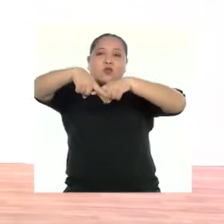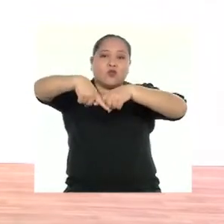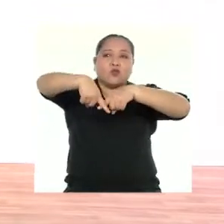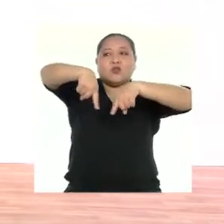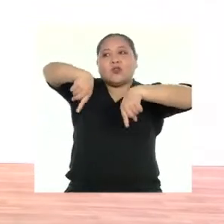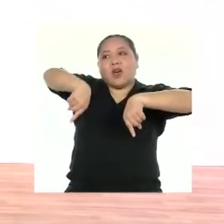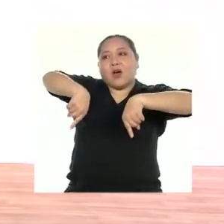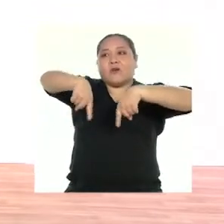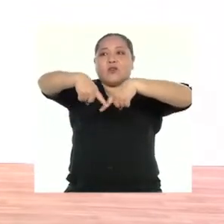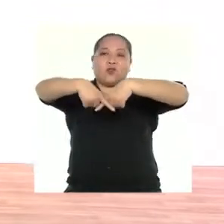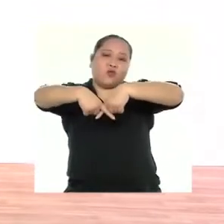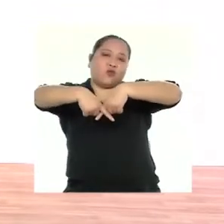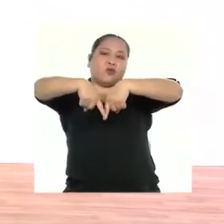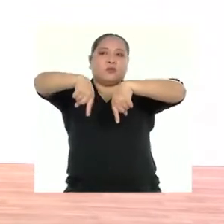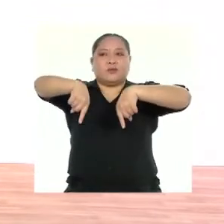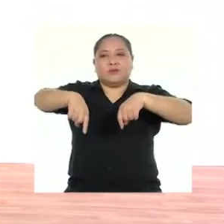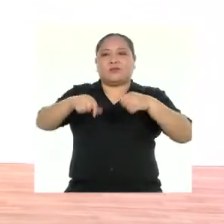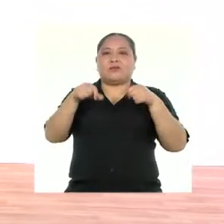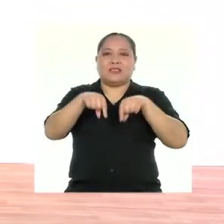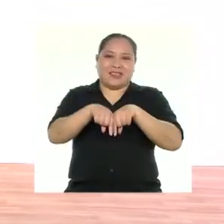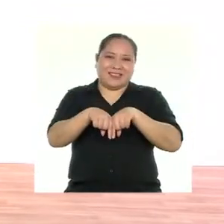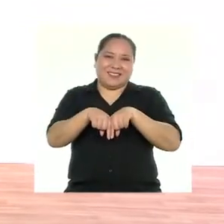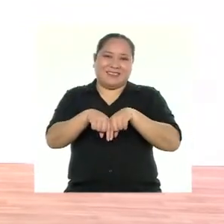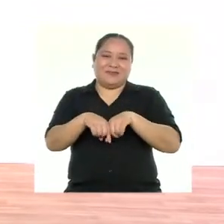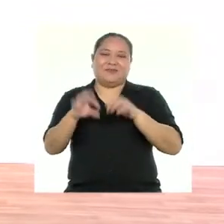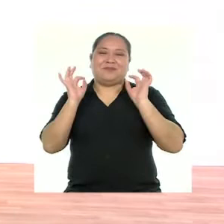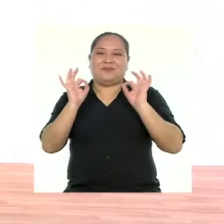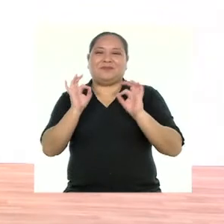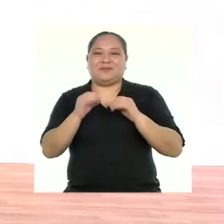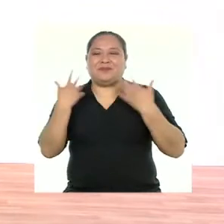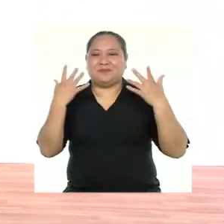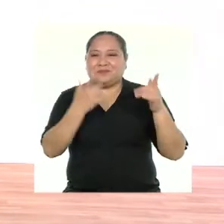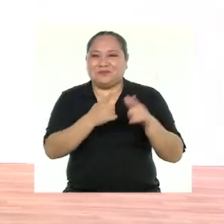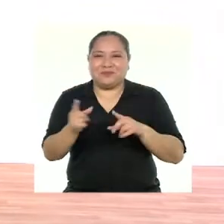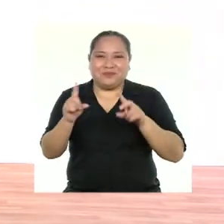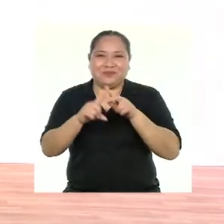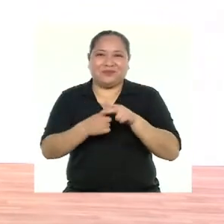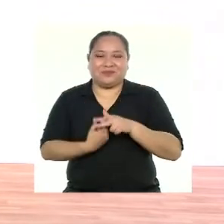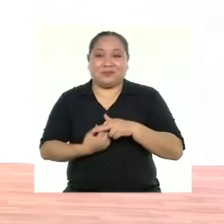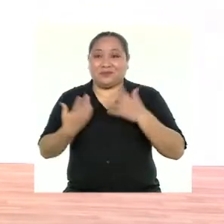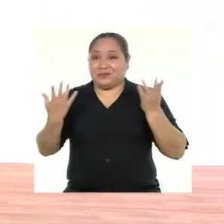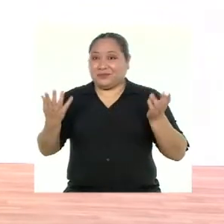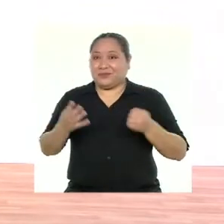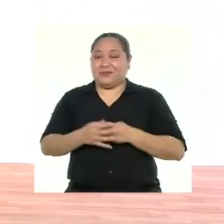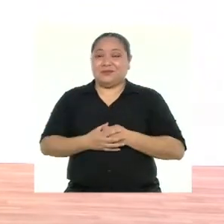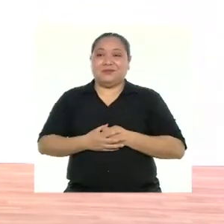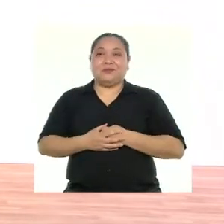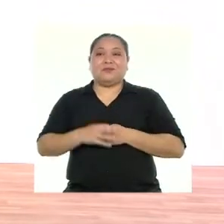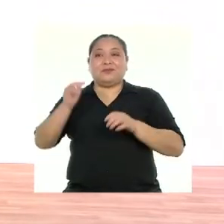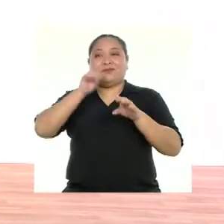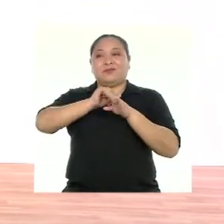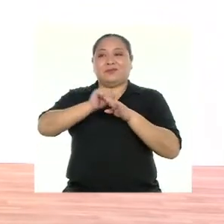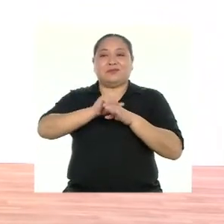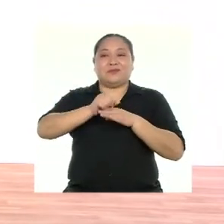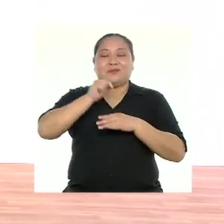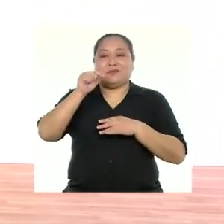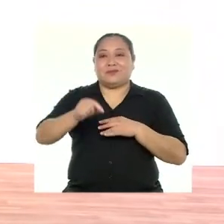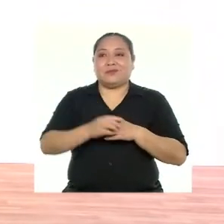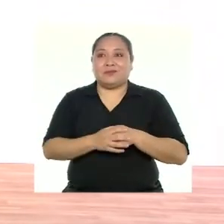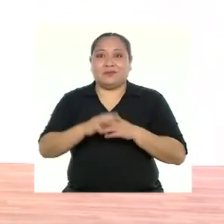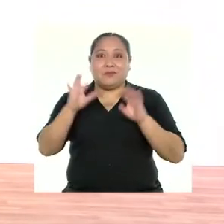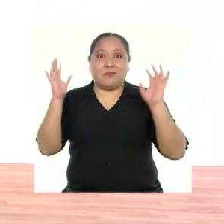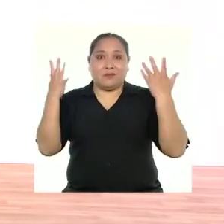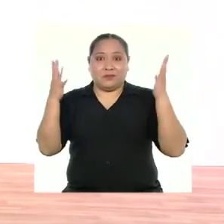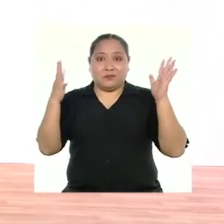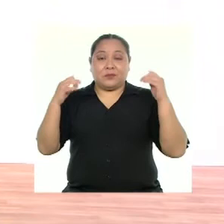abro. Cruzo. Abro. Cerre. Bien. Ya estamos listos para comenzar. Entonces, realizaremos este ritmo con las